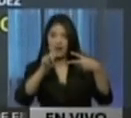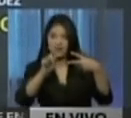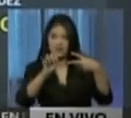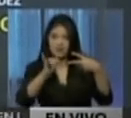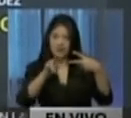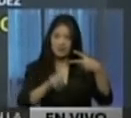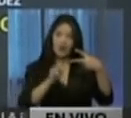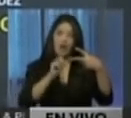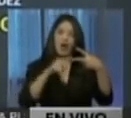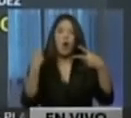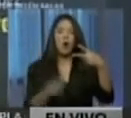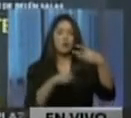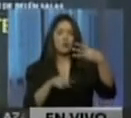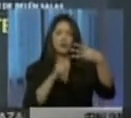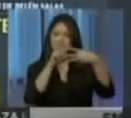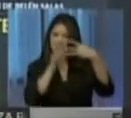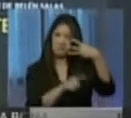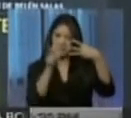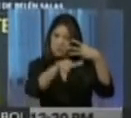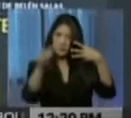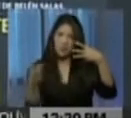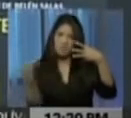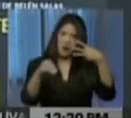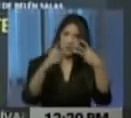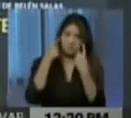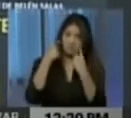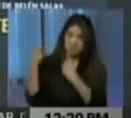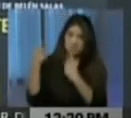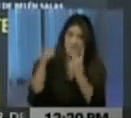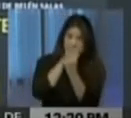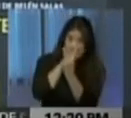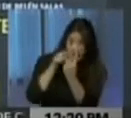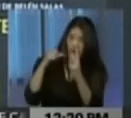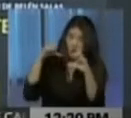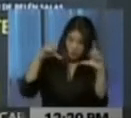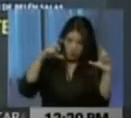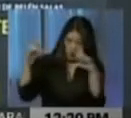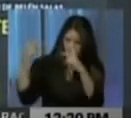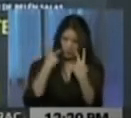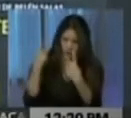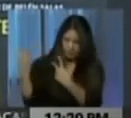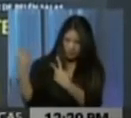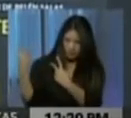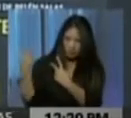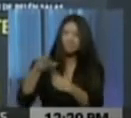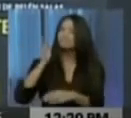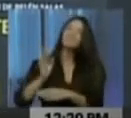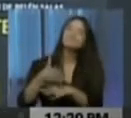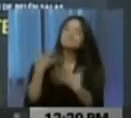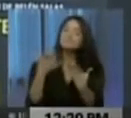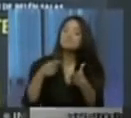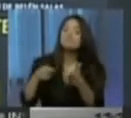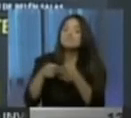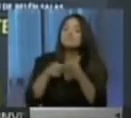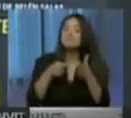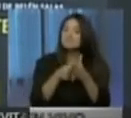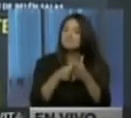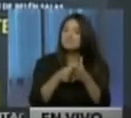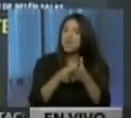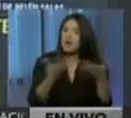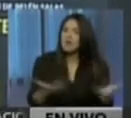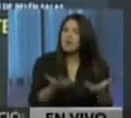y el ciudadano Jesús David Chirino Rodríguez. Estos últimos sujetos imputados por la Comisión de Detentación de Objetos